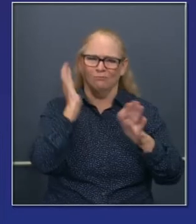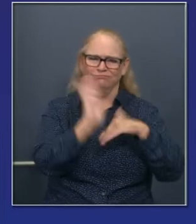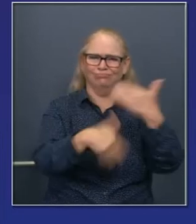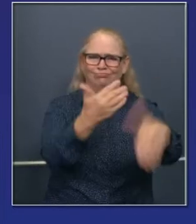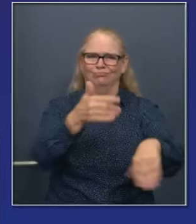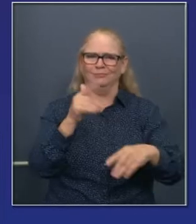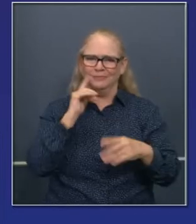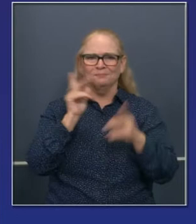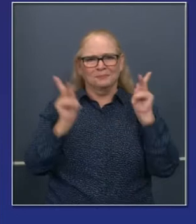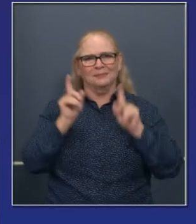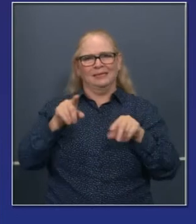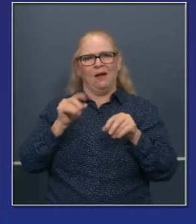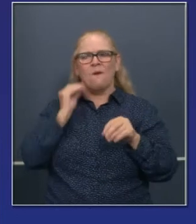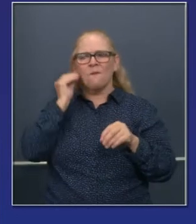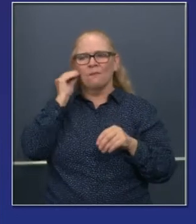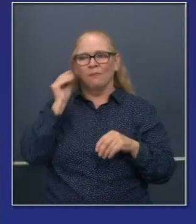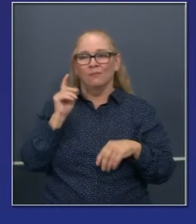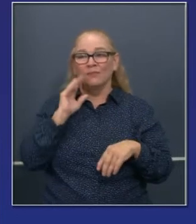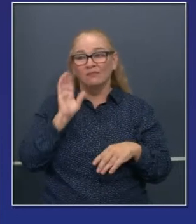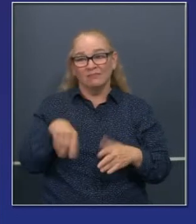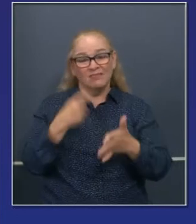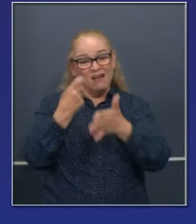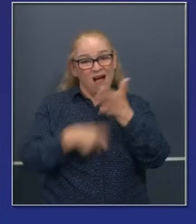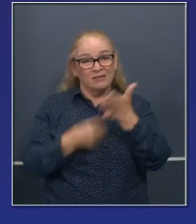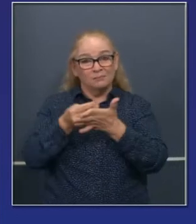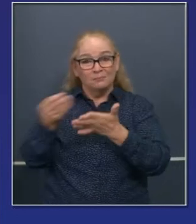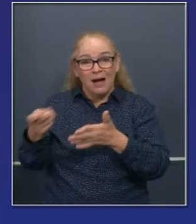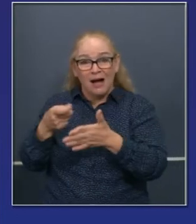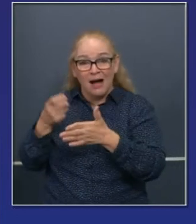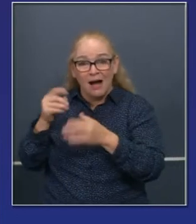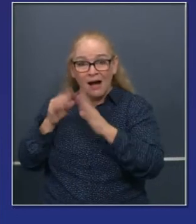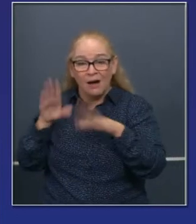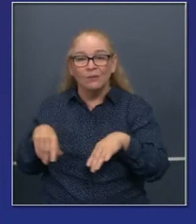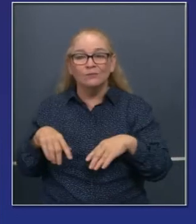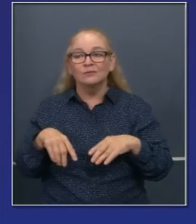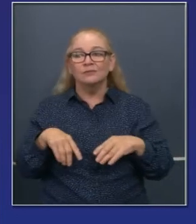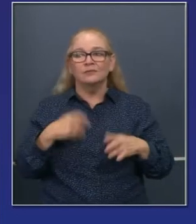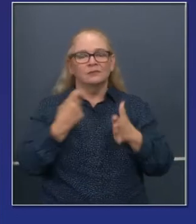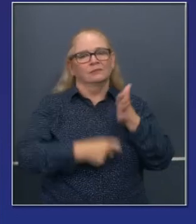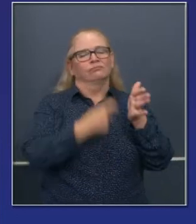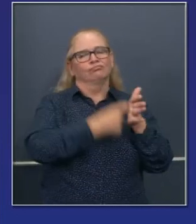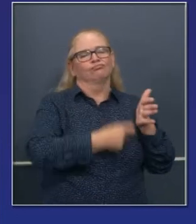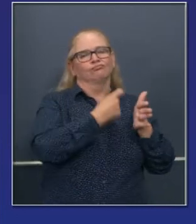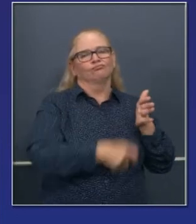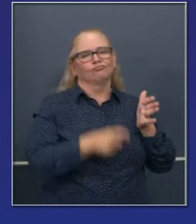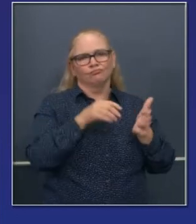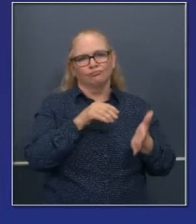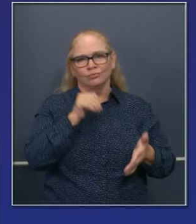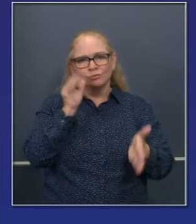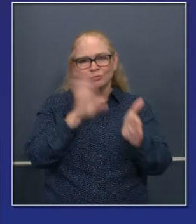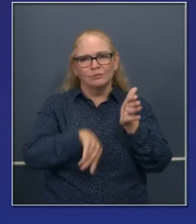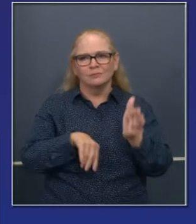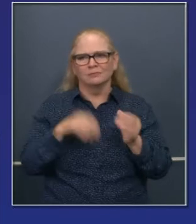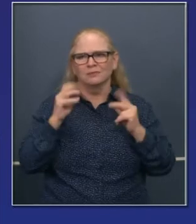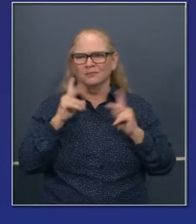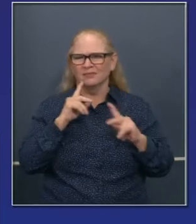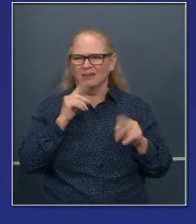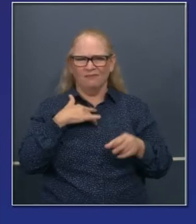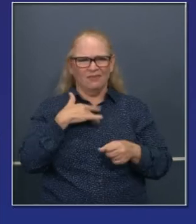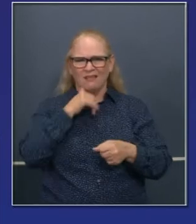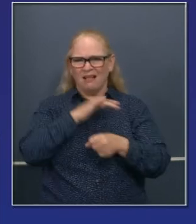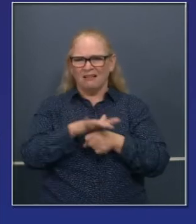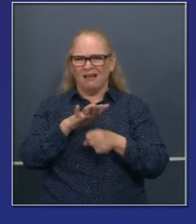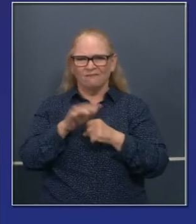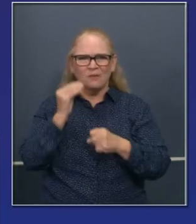mucho que han subido los precios de vivienda a través de las décadas en el Estado. Y sencillamente no hemos producido suficientes viviendas en estas